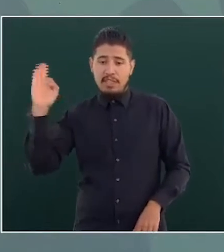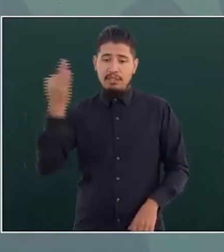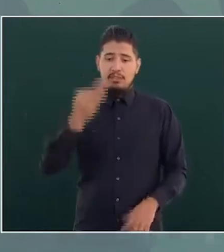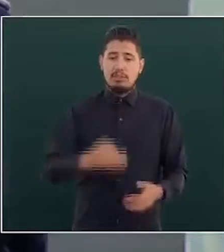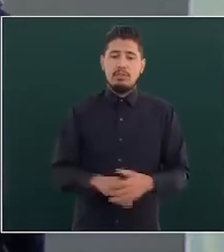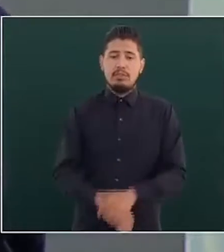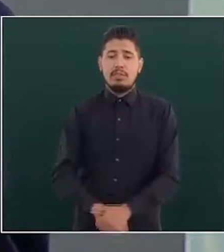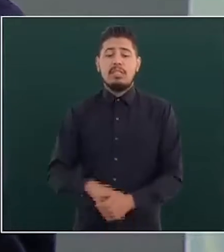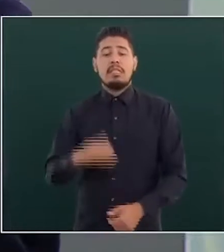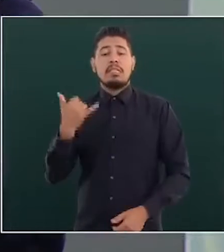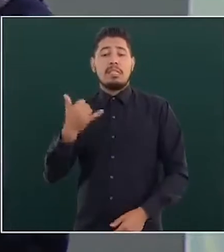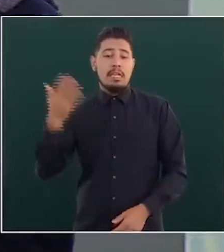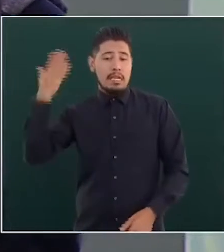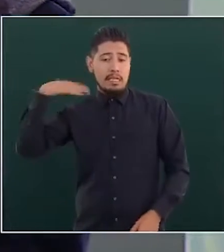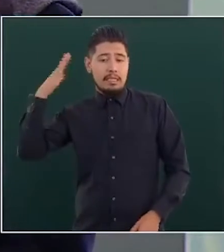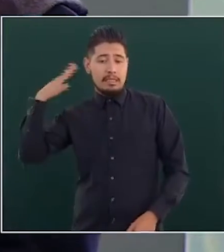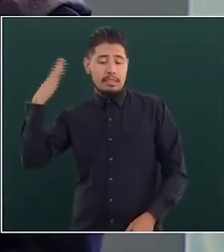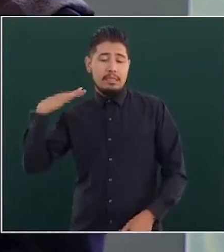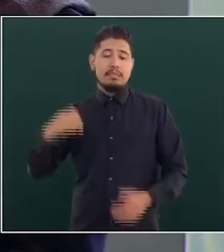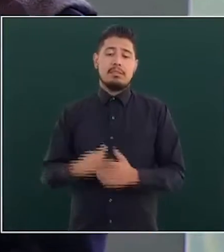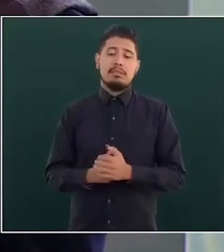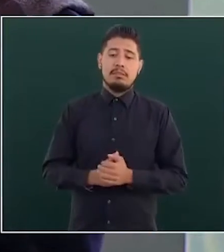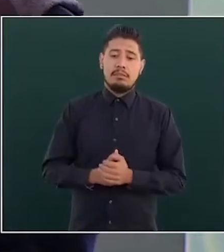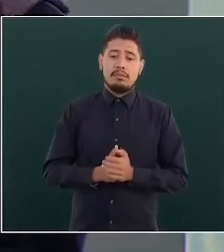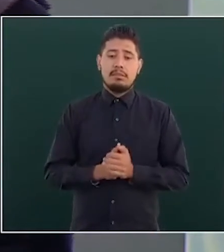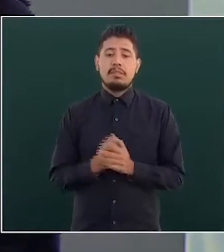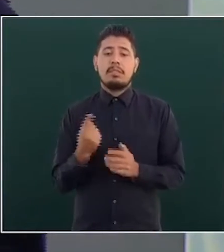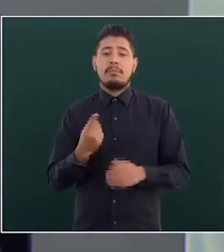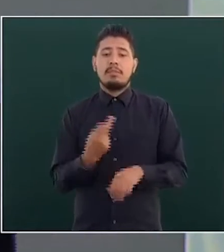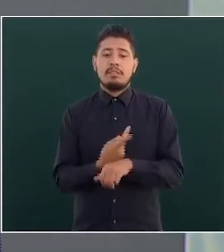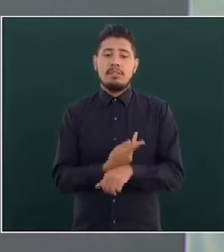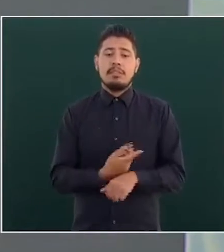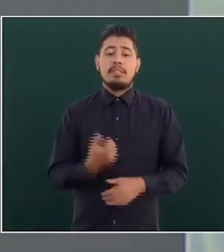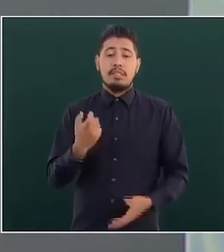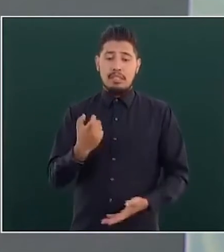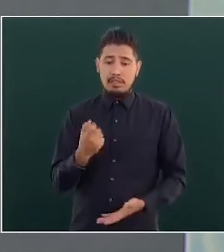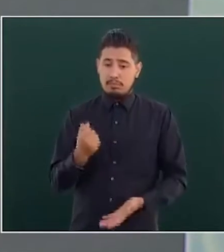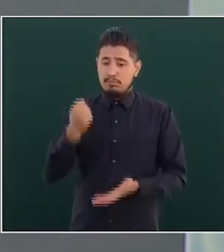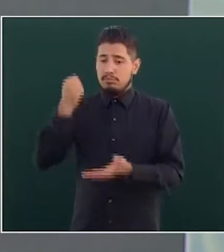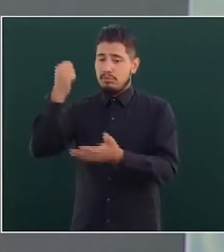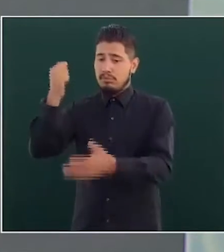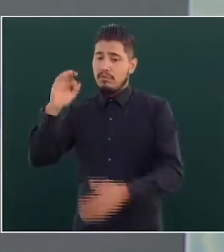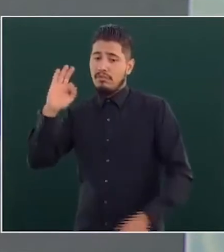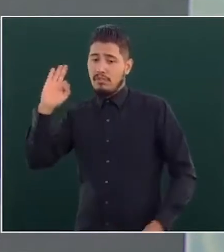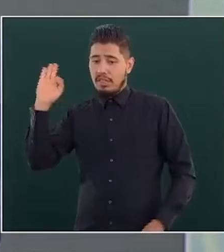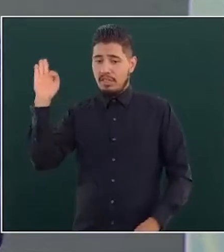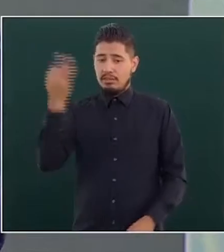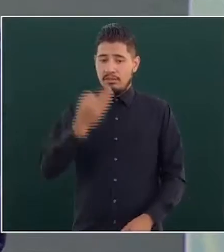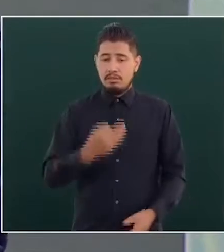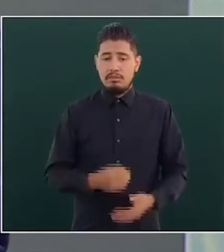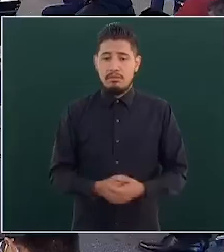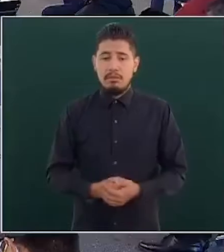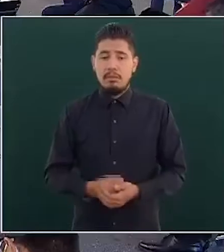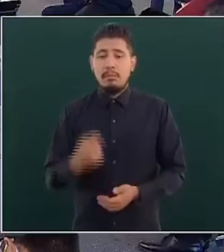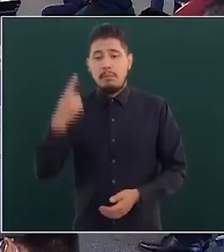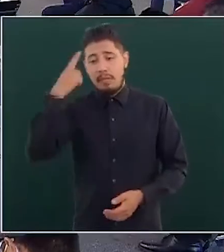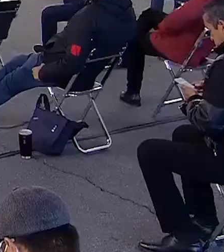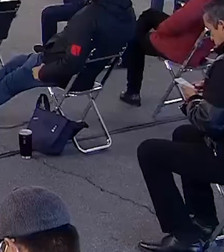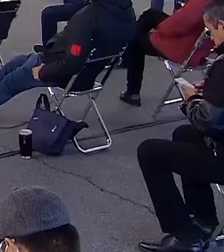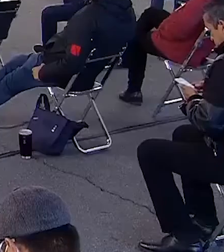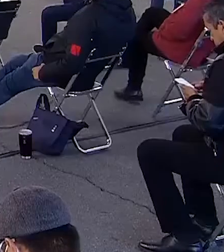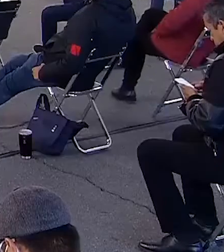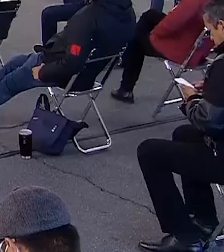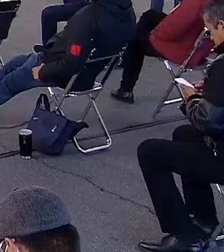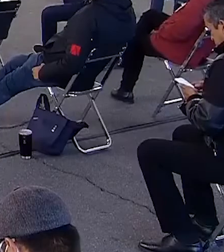Y antes lo que sucedía es que se enviaba el dinero de la federación para el pago de la